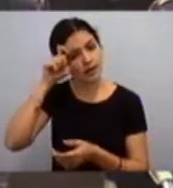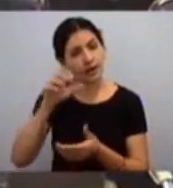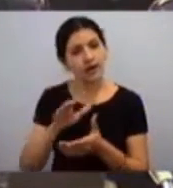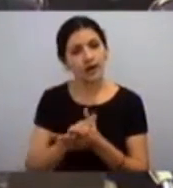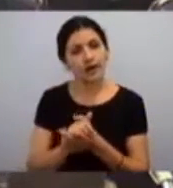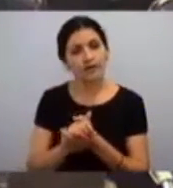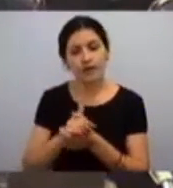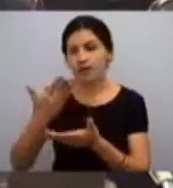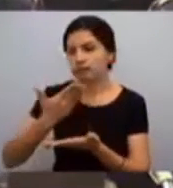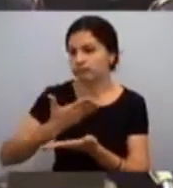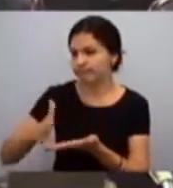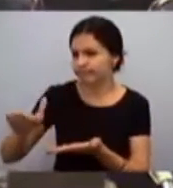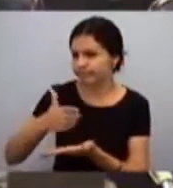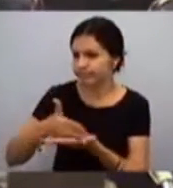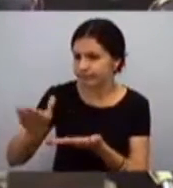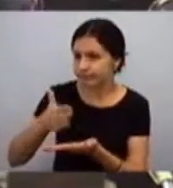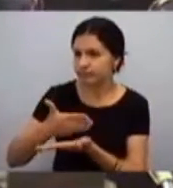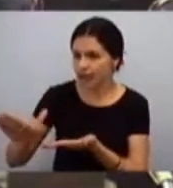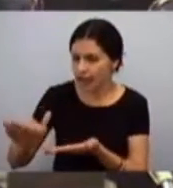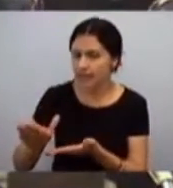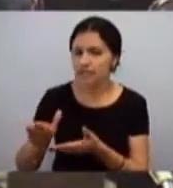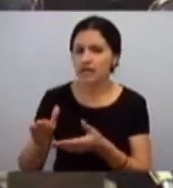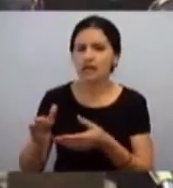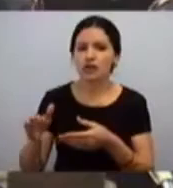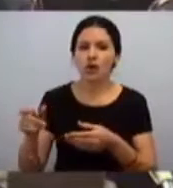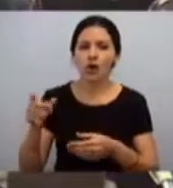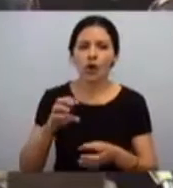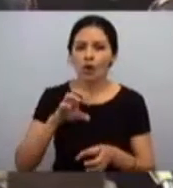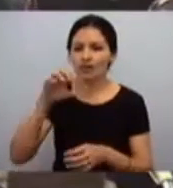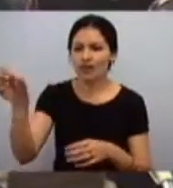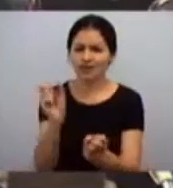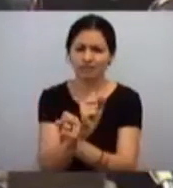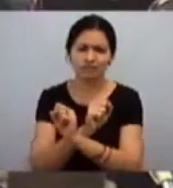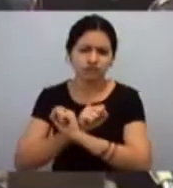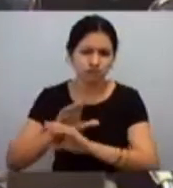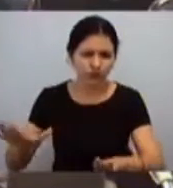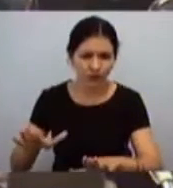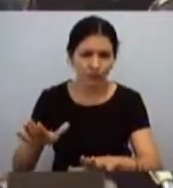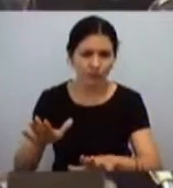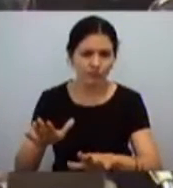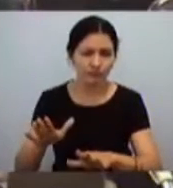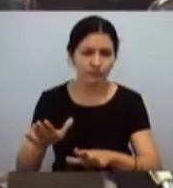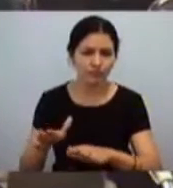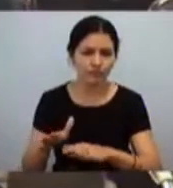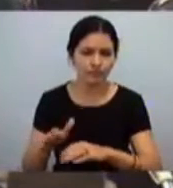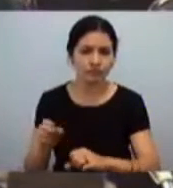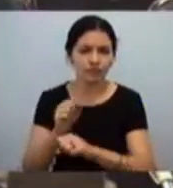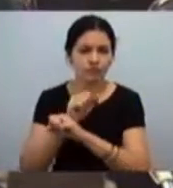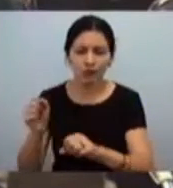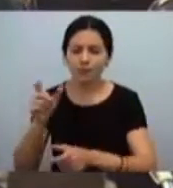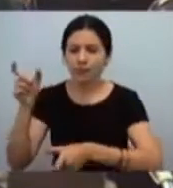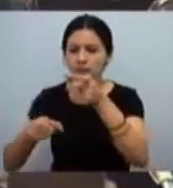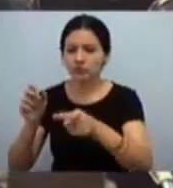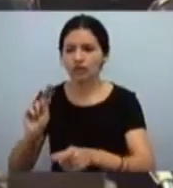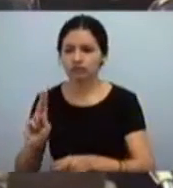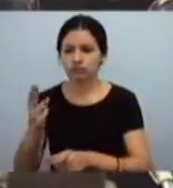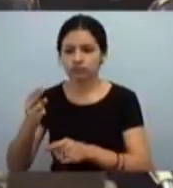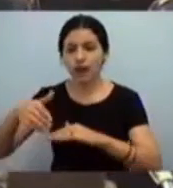Por otro lado, el bombardeo de poblaciones civiles perpetrado en la región de Gaza